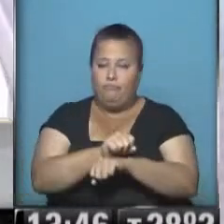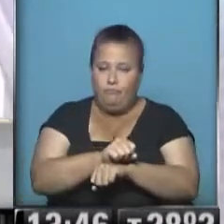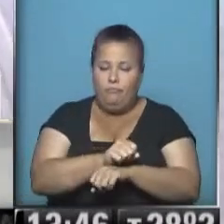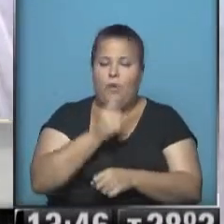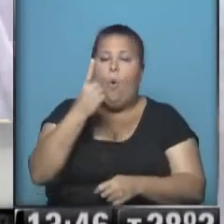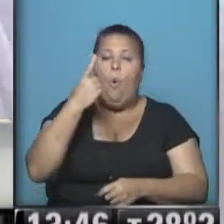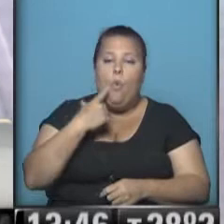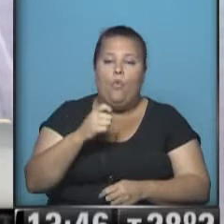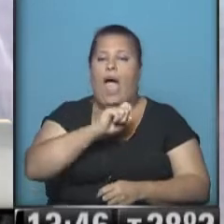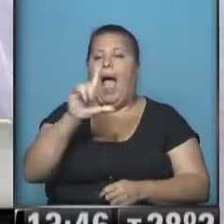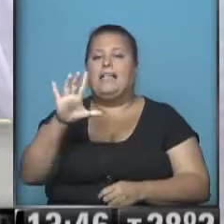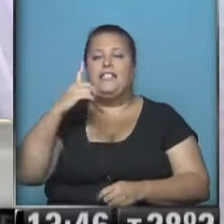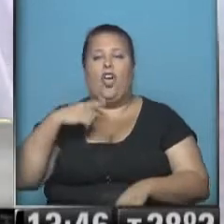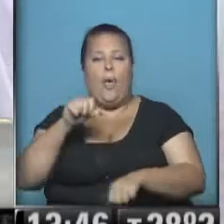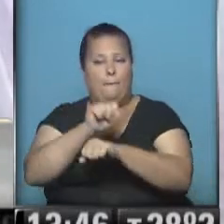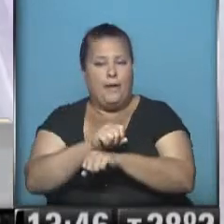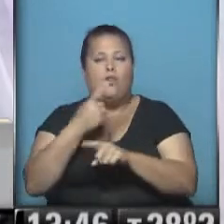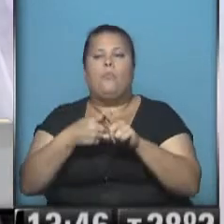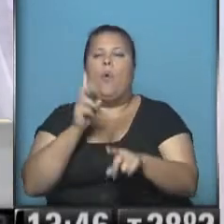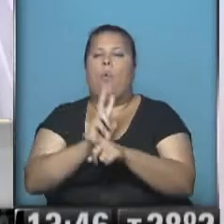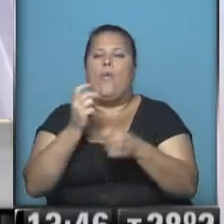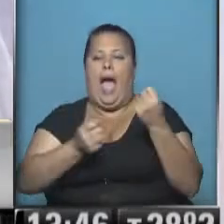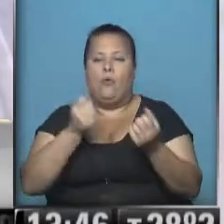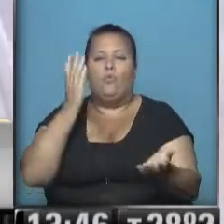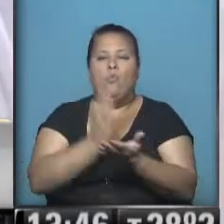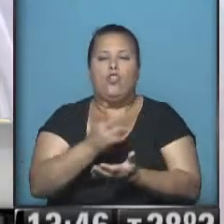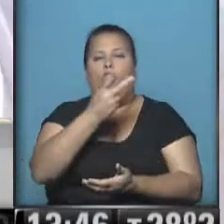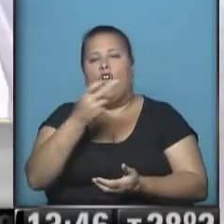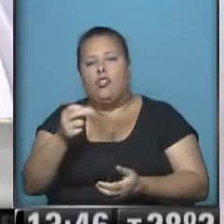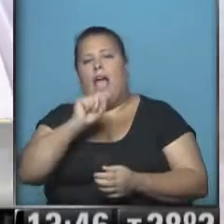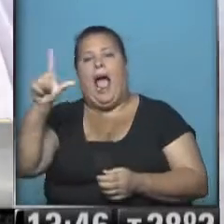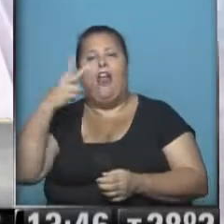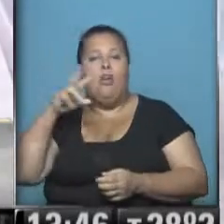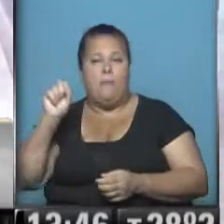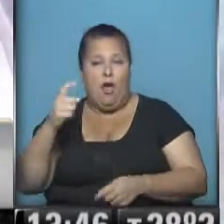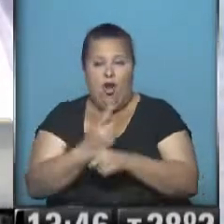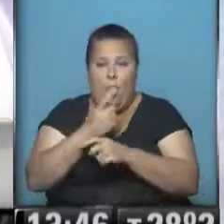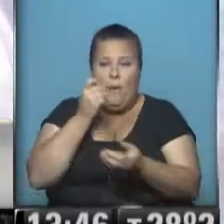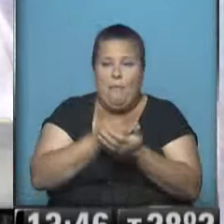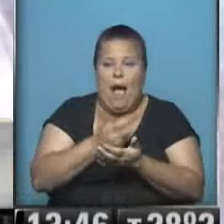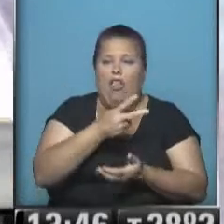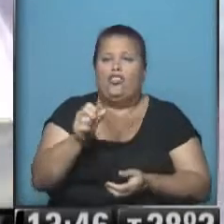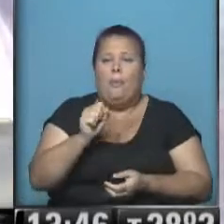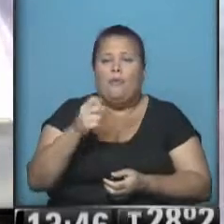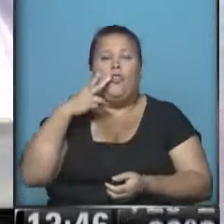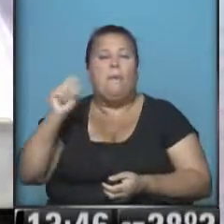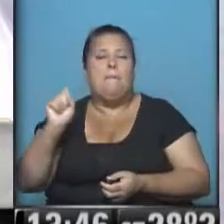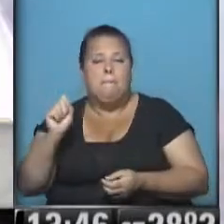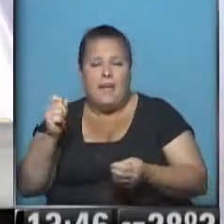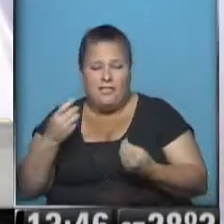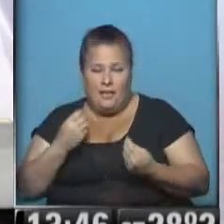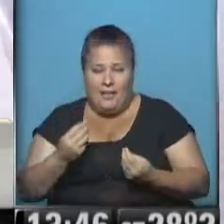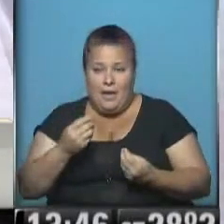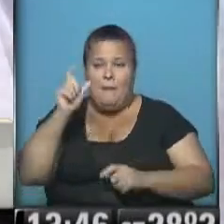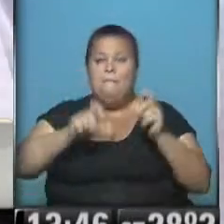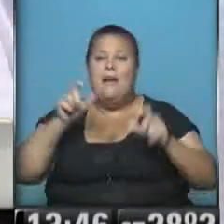De un día a cinco días de arresto por cuidar coches, multa de 200 a 2.000 pesos. Si vos no podés pagar una multa de 200 a 2.000 pesos, que en el